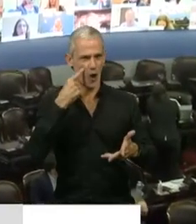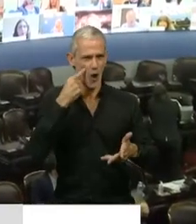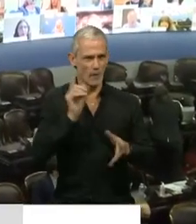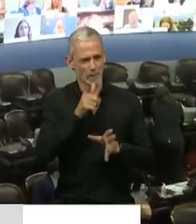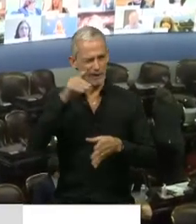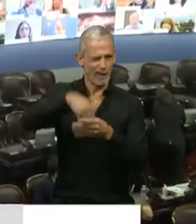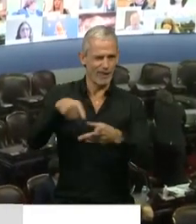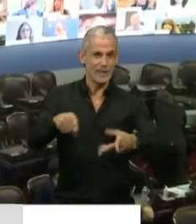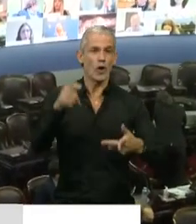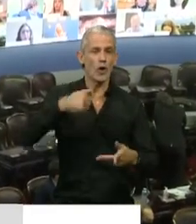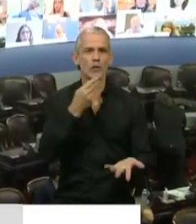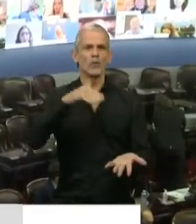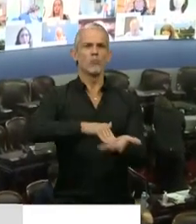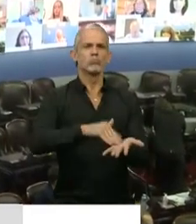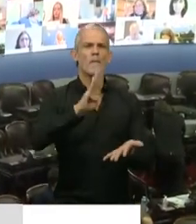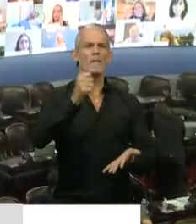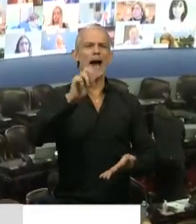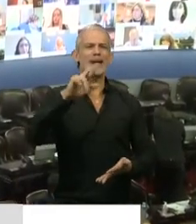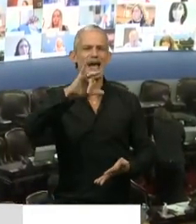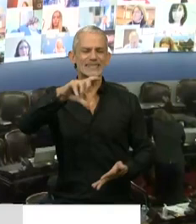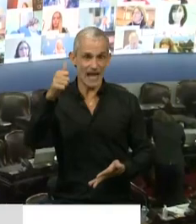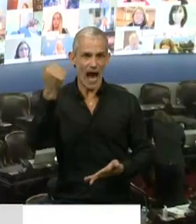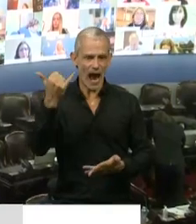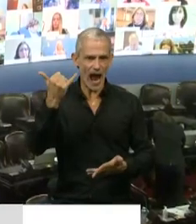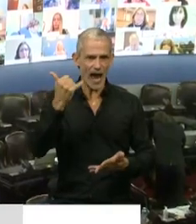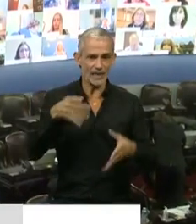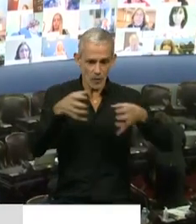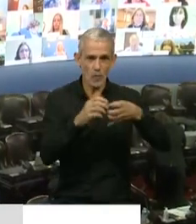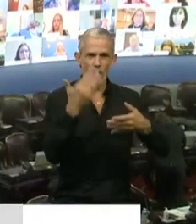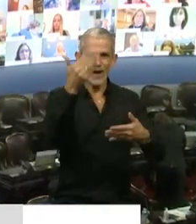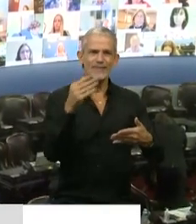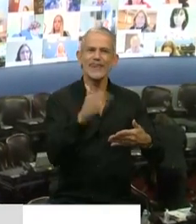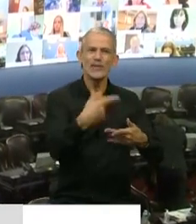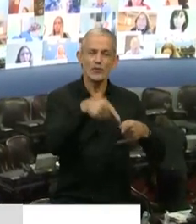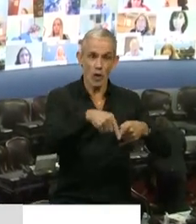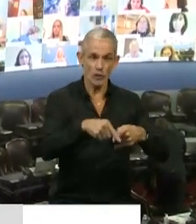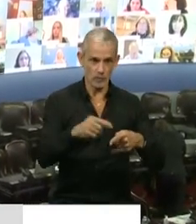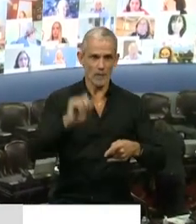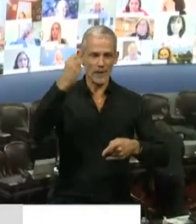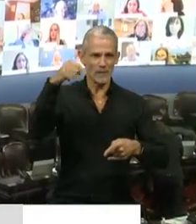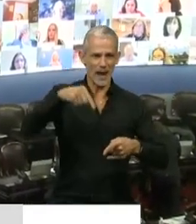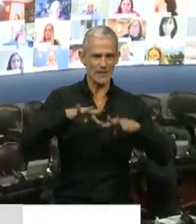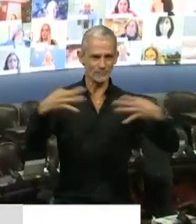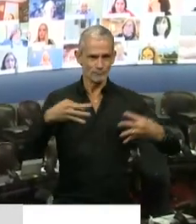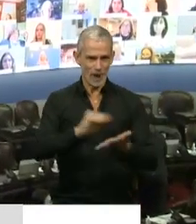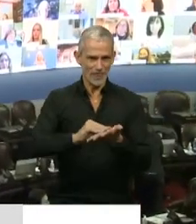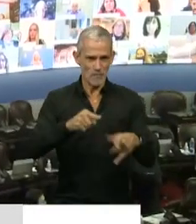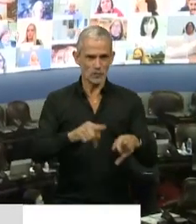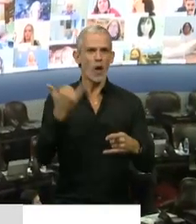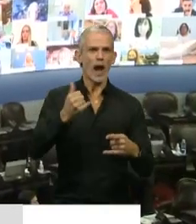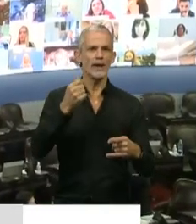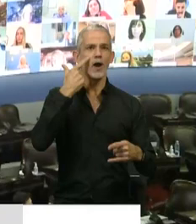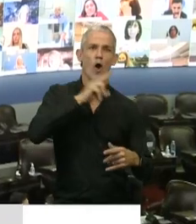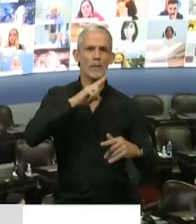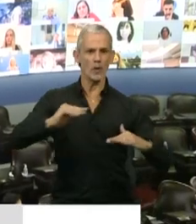jura de la diputada Barraza tenemos en el bloque del Frente de Todos por primera vez en la historia de esta Cámara, y eso también es un hecho histórico, paridad de